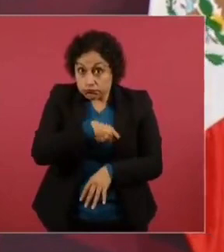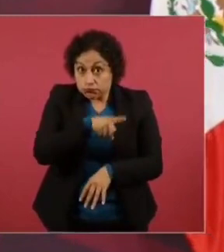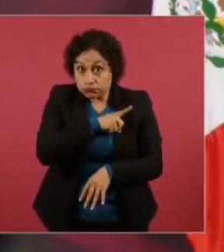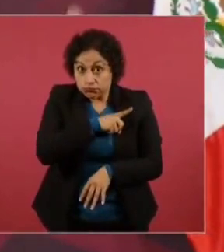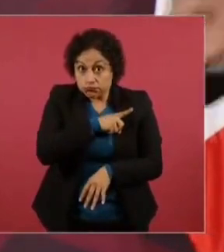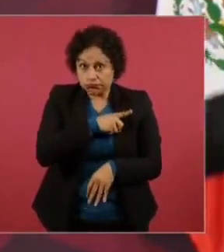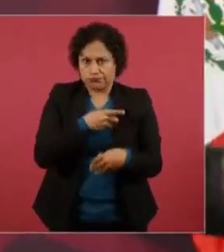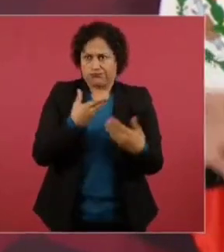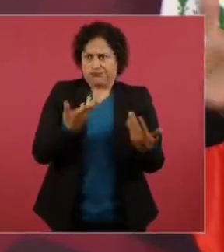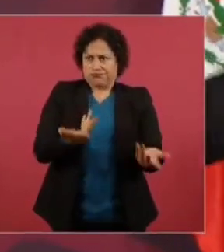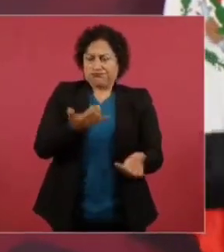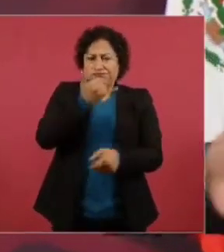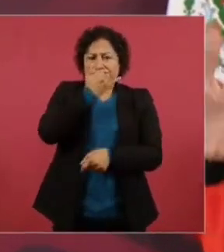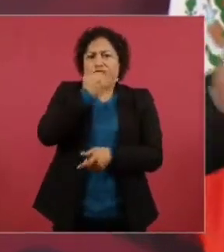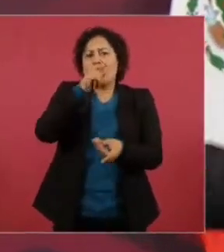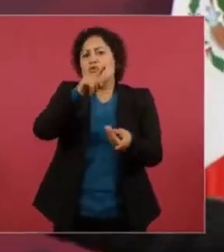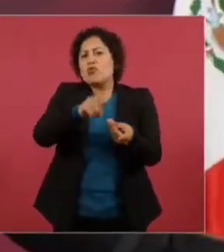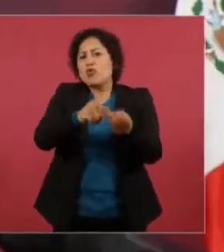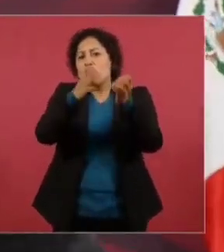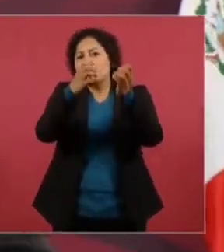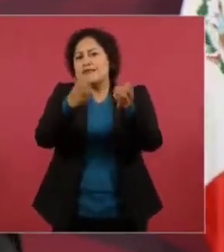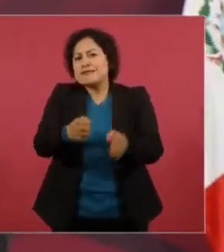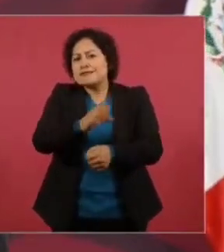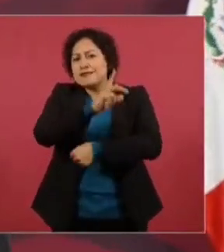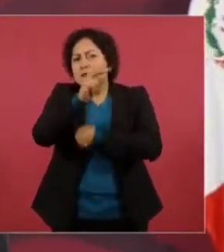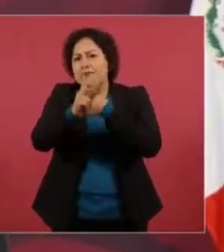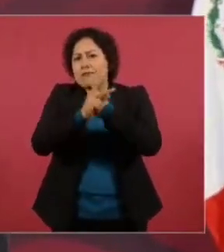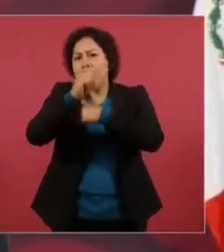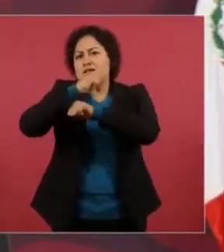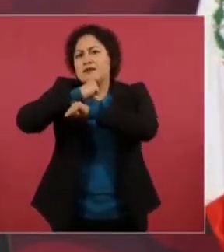¿Todo va a quedar al mercado?